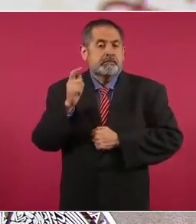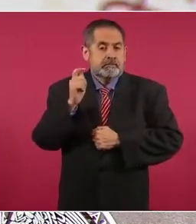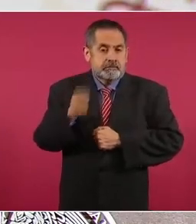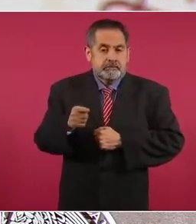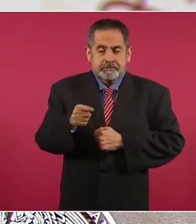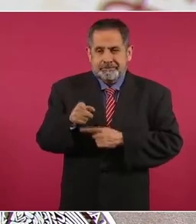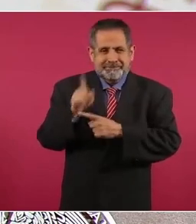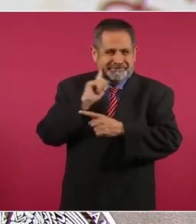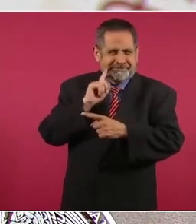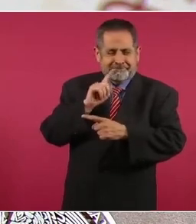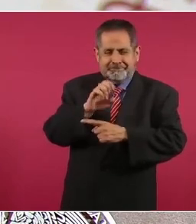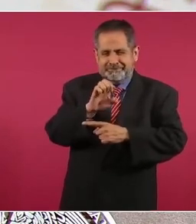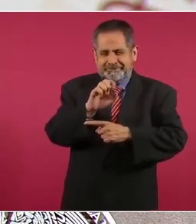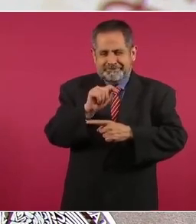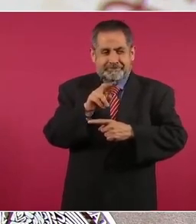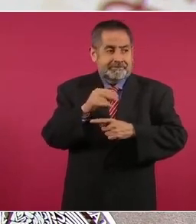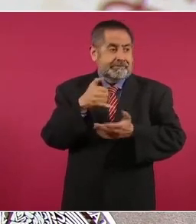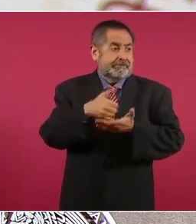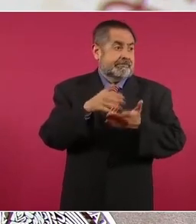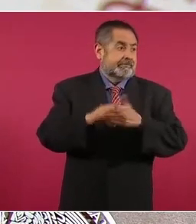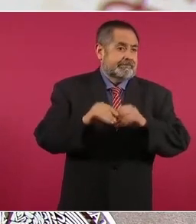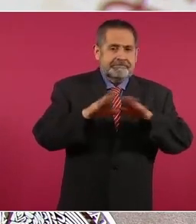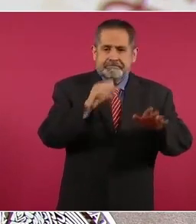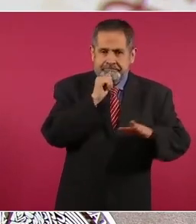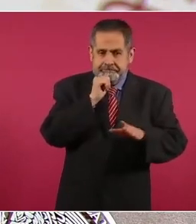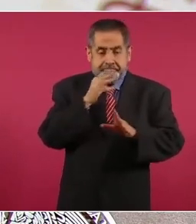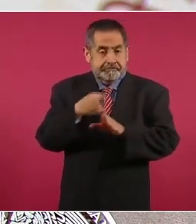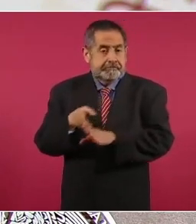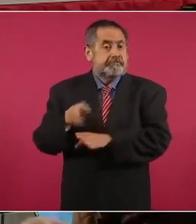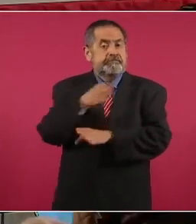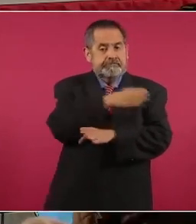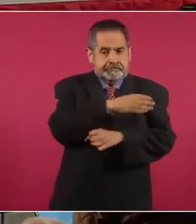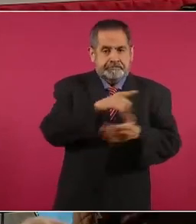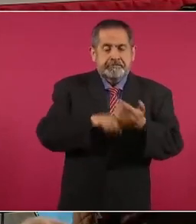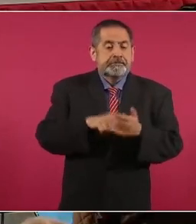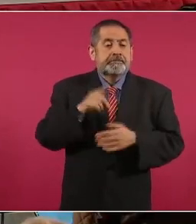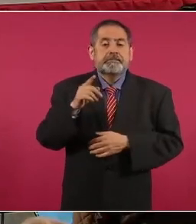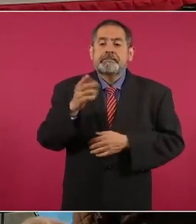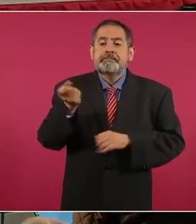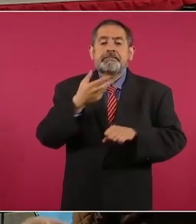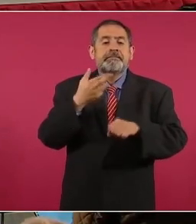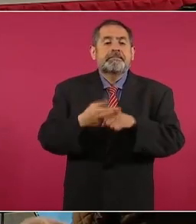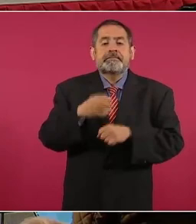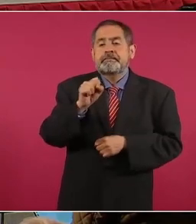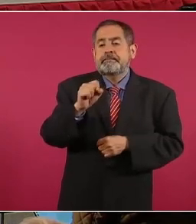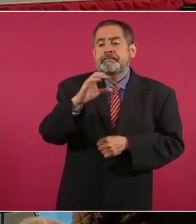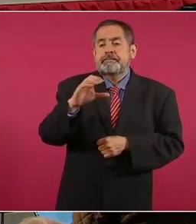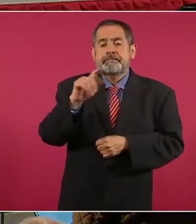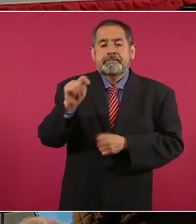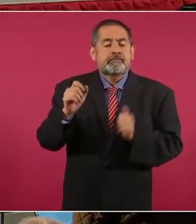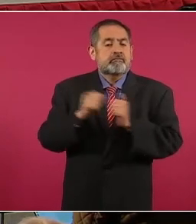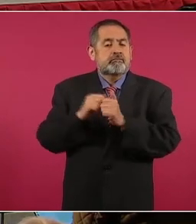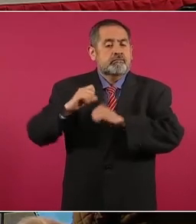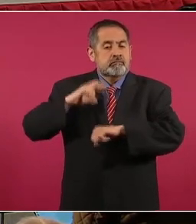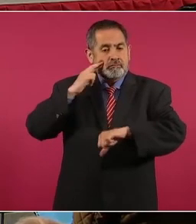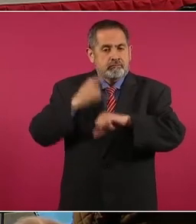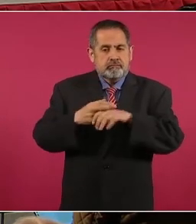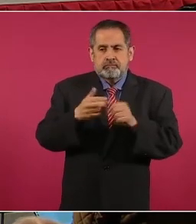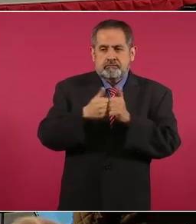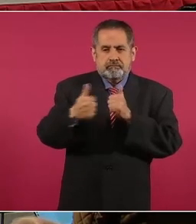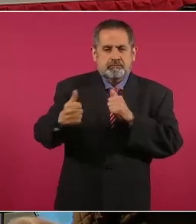Dolly Estevez publicara a través de su cuenta de Twitter, la Secretaría de Comunicaciones y Transportes a través de su organismo